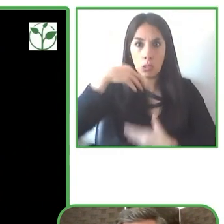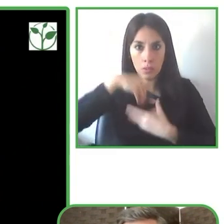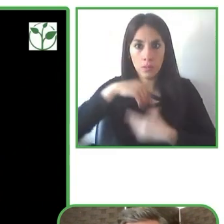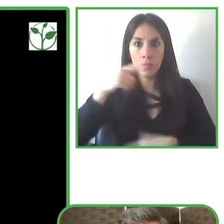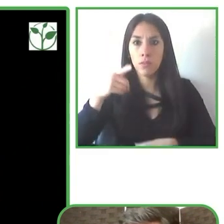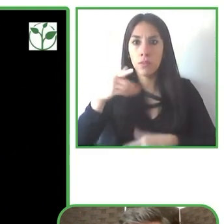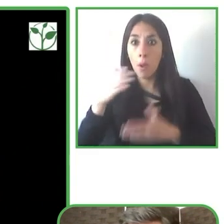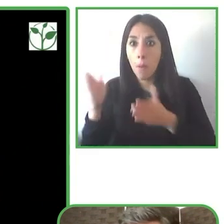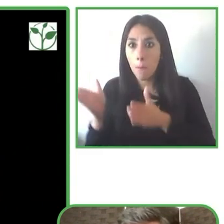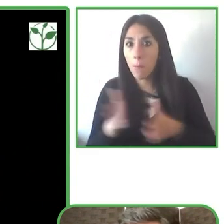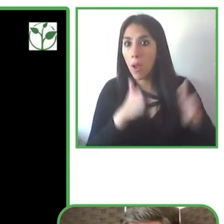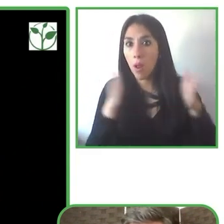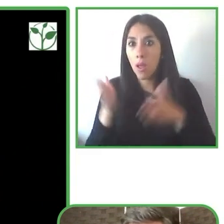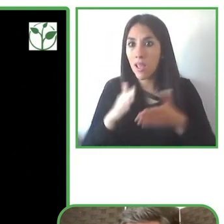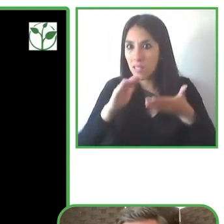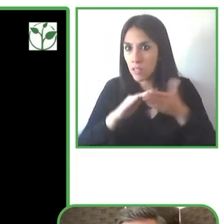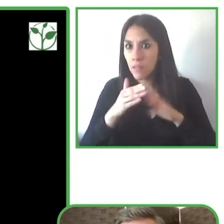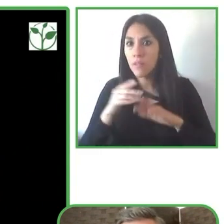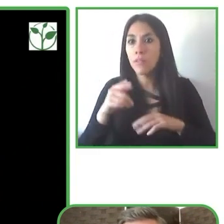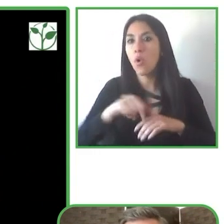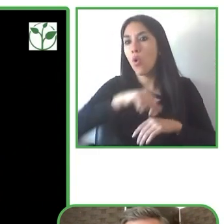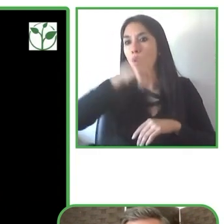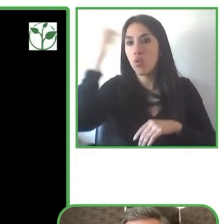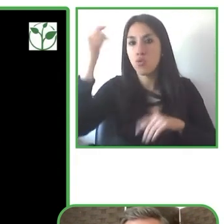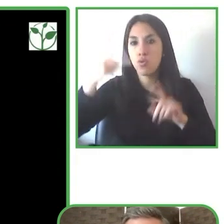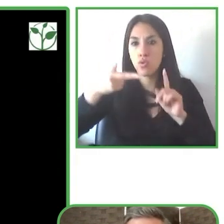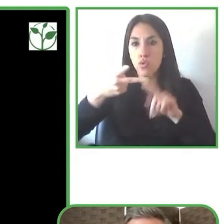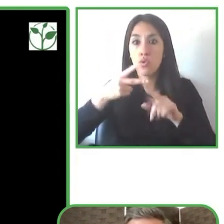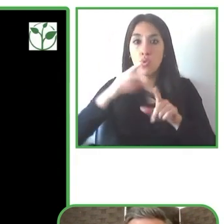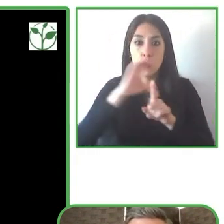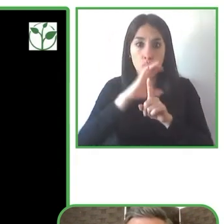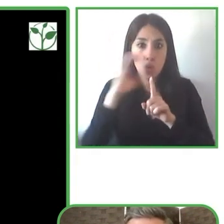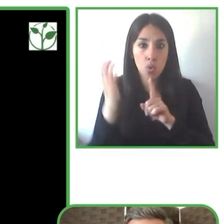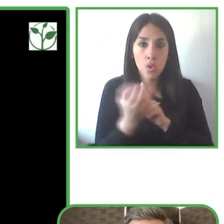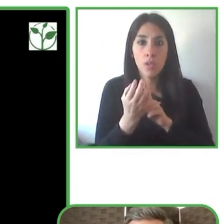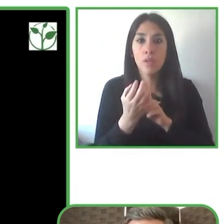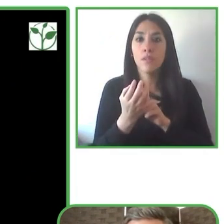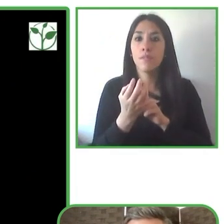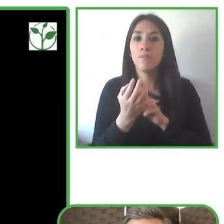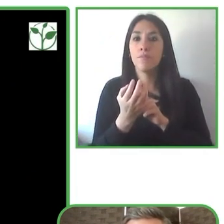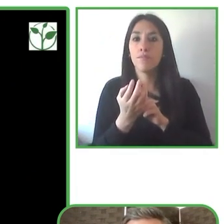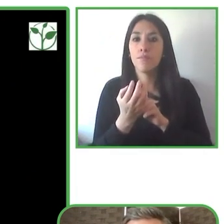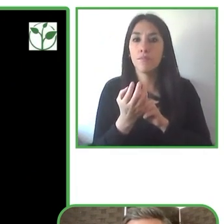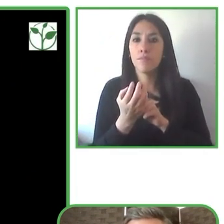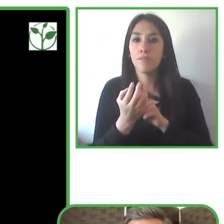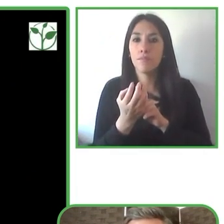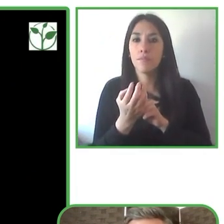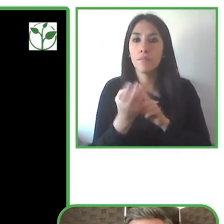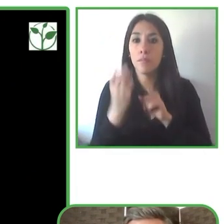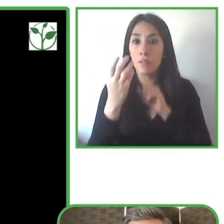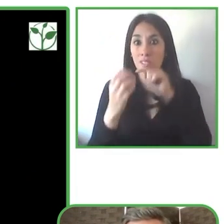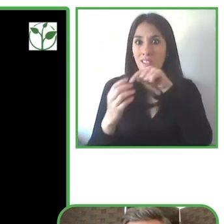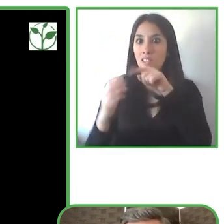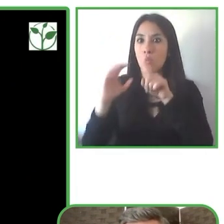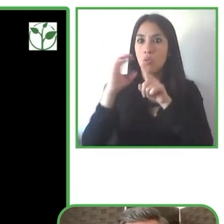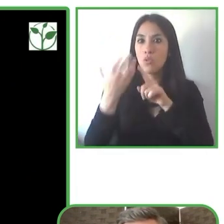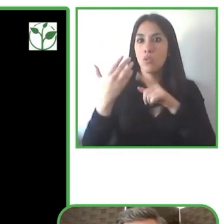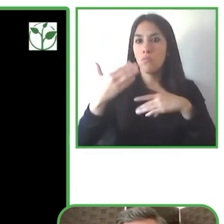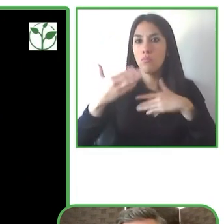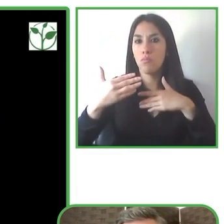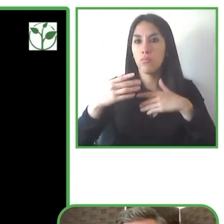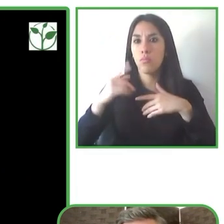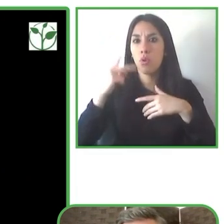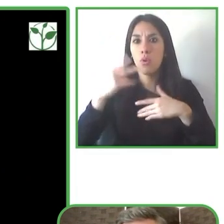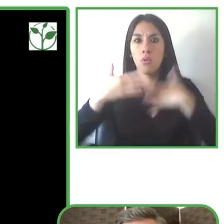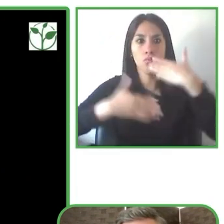no solamente es como cultura como la hemos definido como mis colegas la han definido previamente sino también la cultura del lugar de